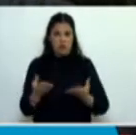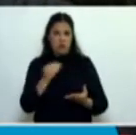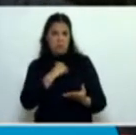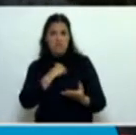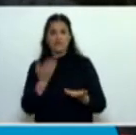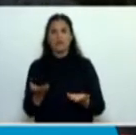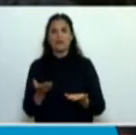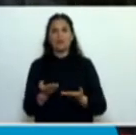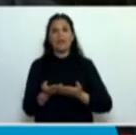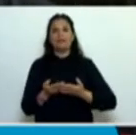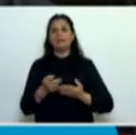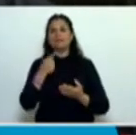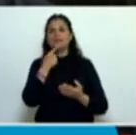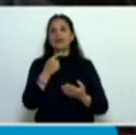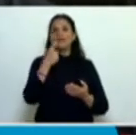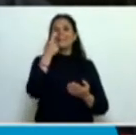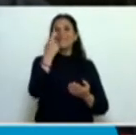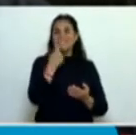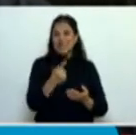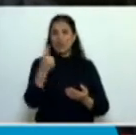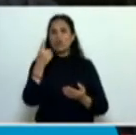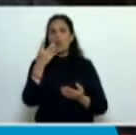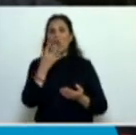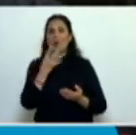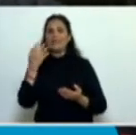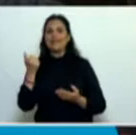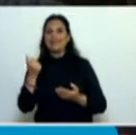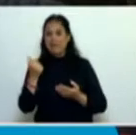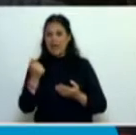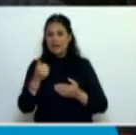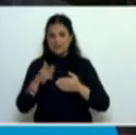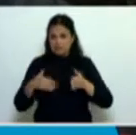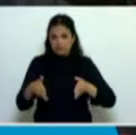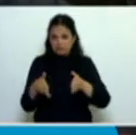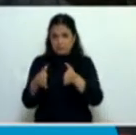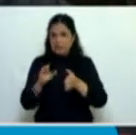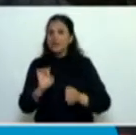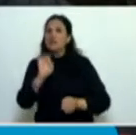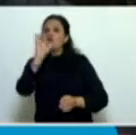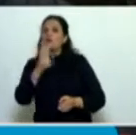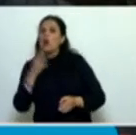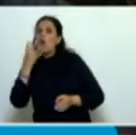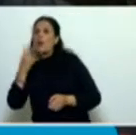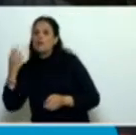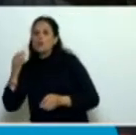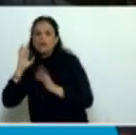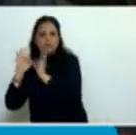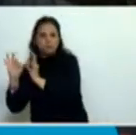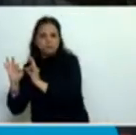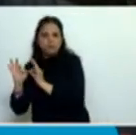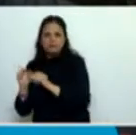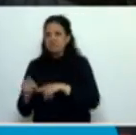Buenos Aires, de 146 obras planificadas, sólo 44 fueron ejecutadas.